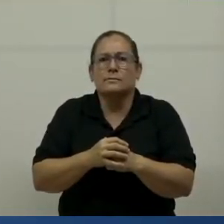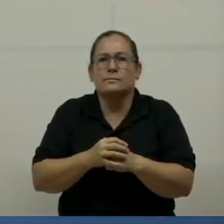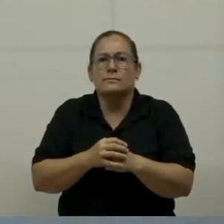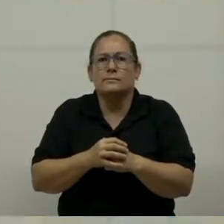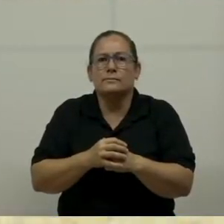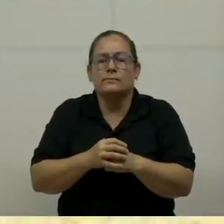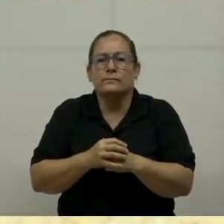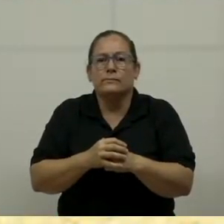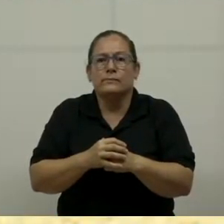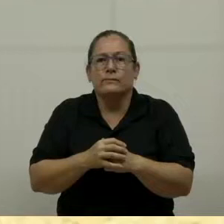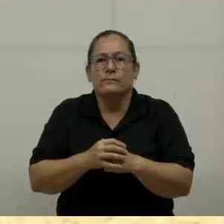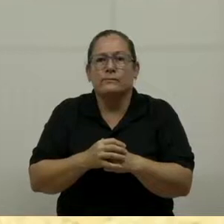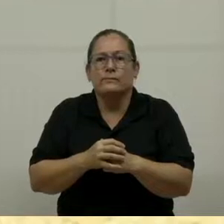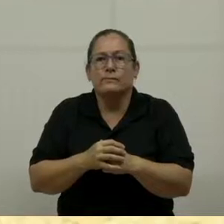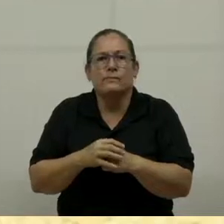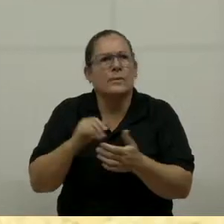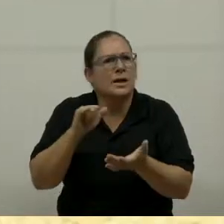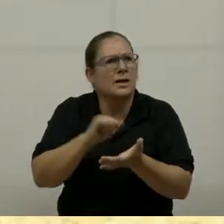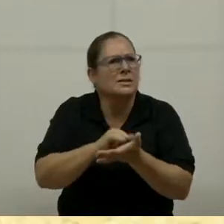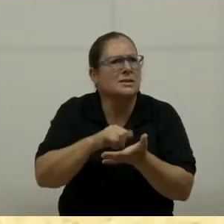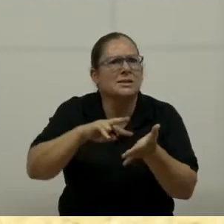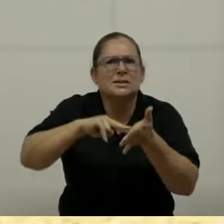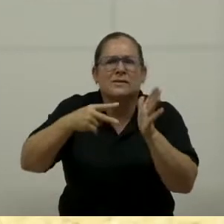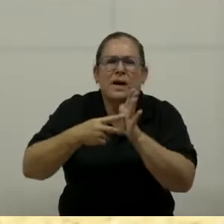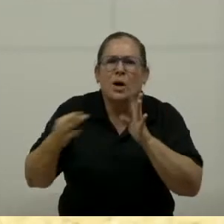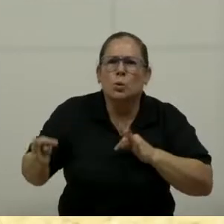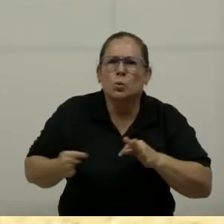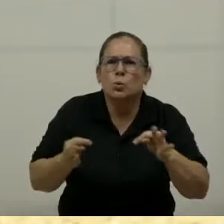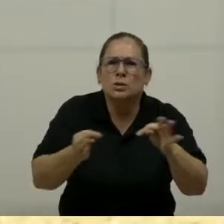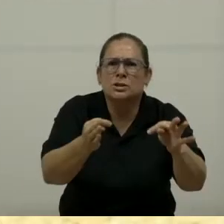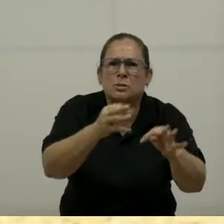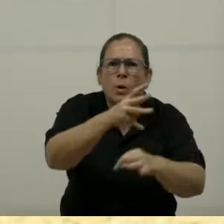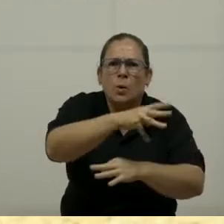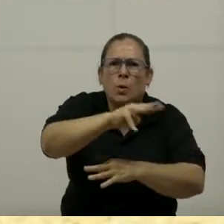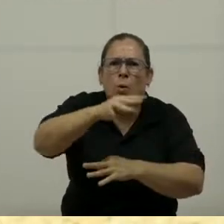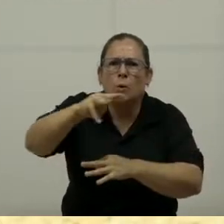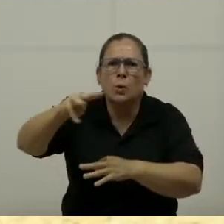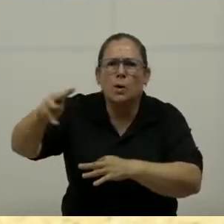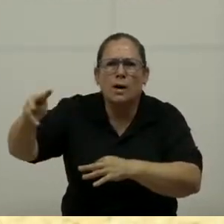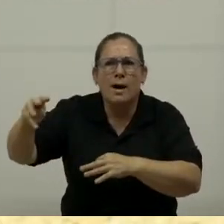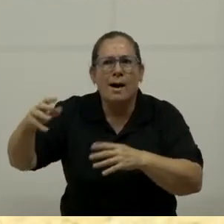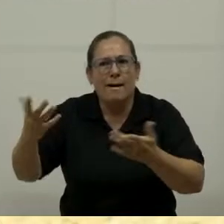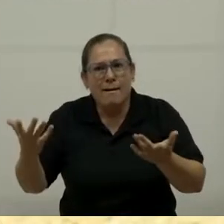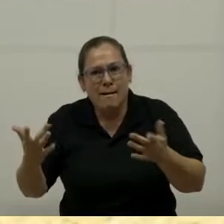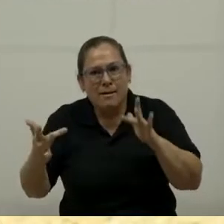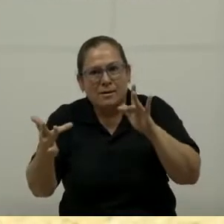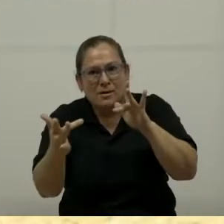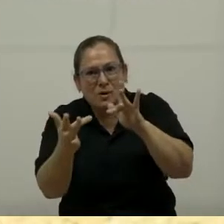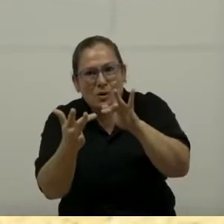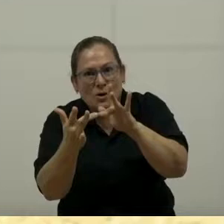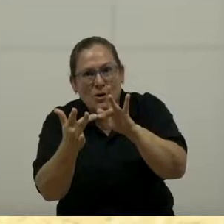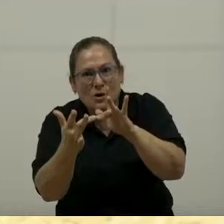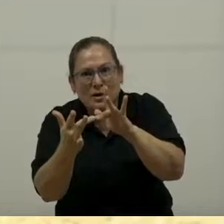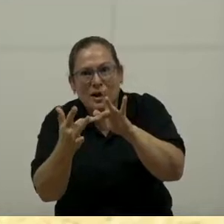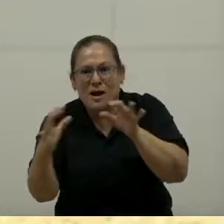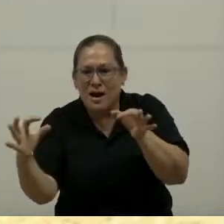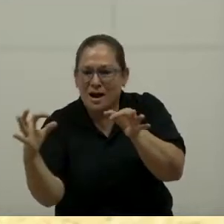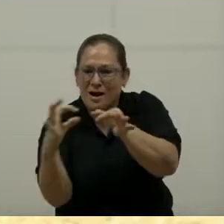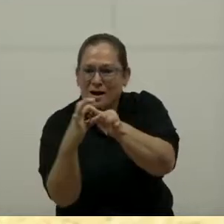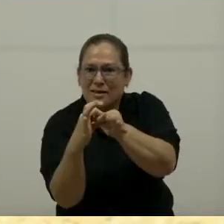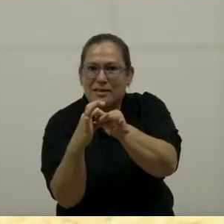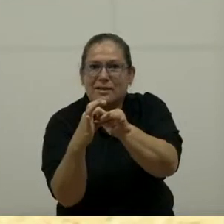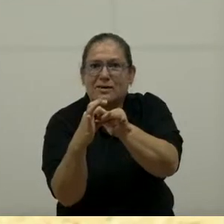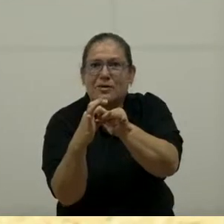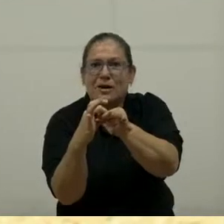¿Y qué es esto de turismo náutico? ¿Cómo lo hemos llamado? Bueno, hay que conectarse con el mar. Articular los esfuerzos